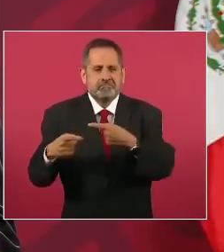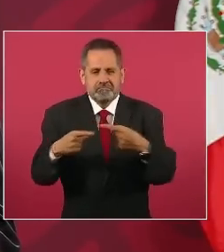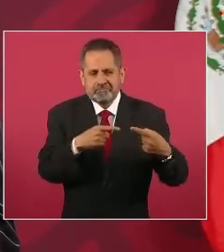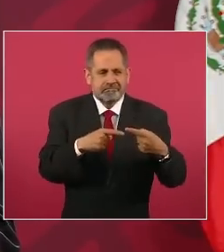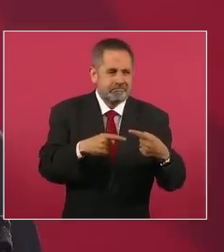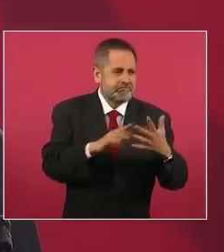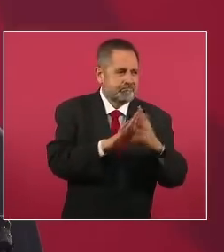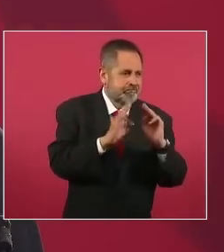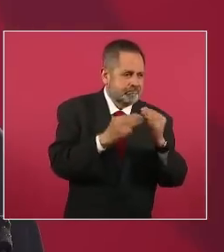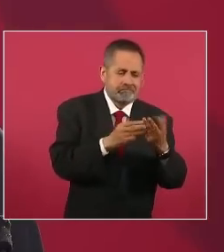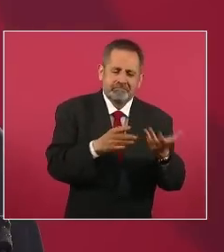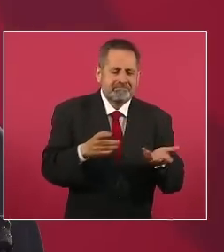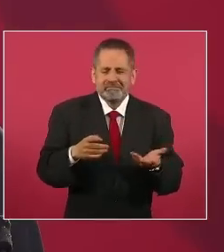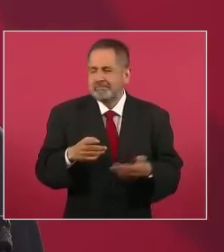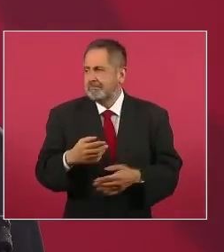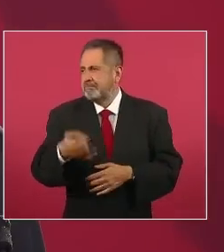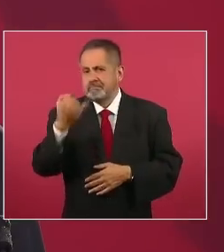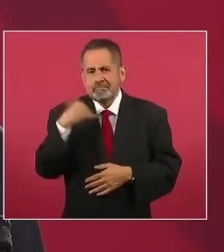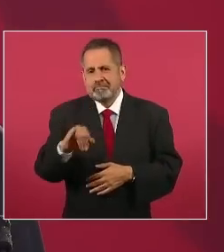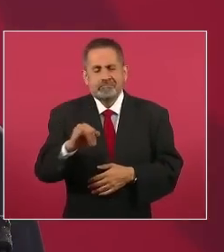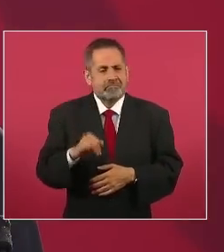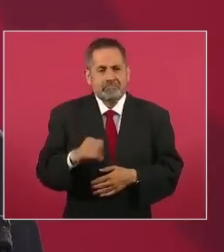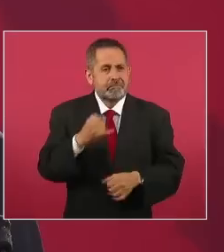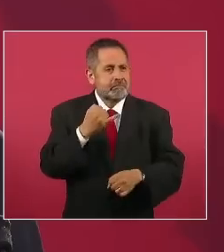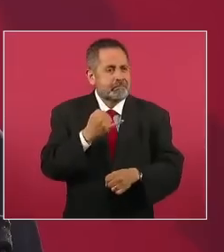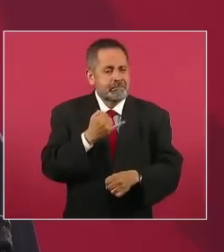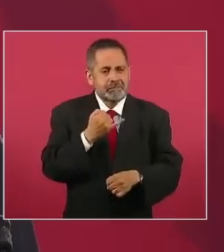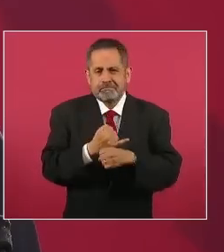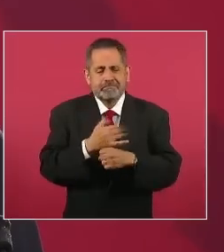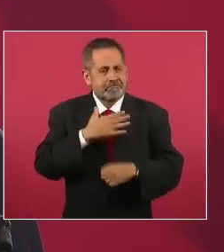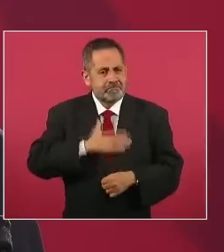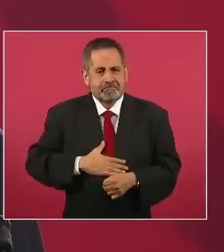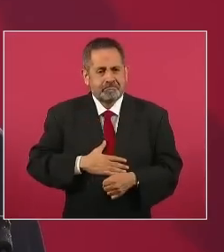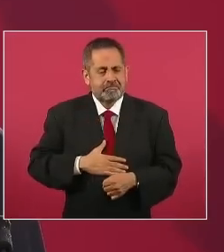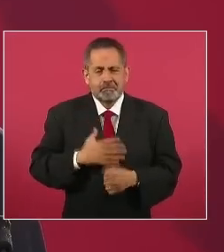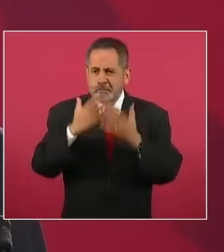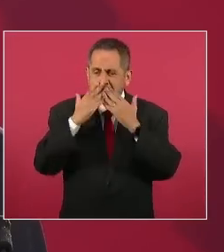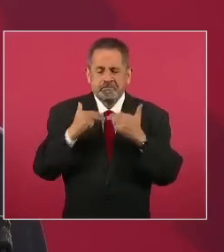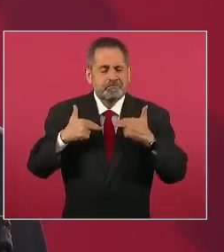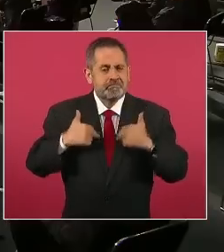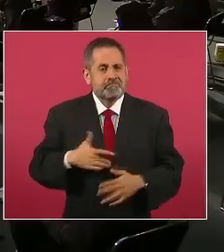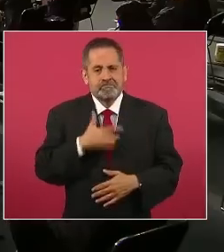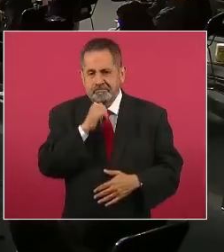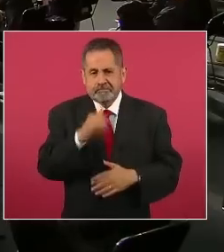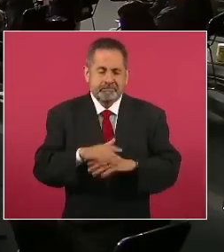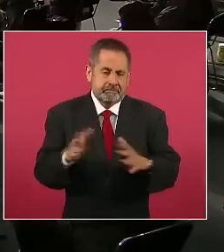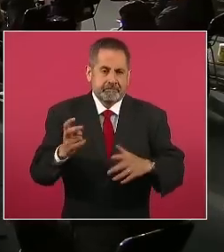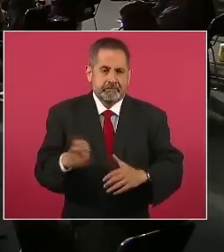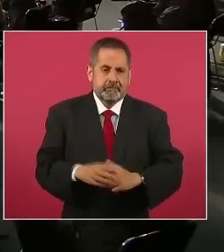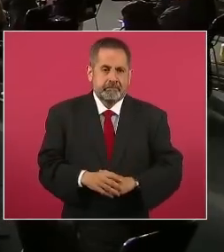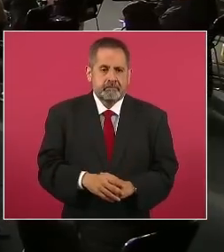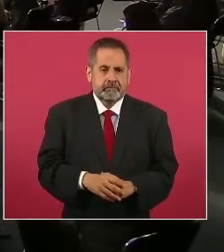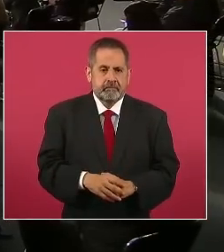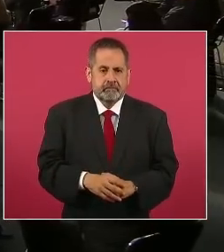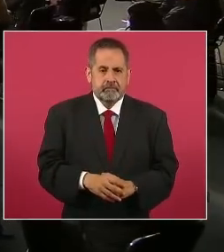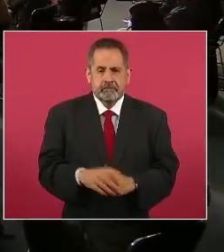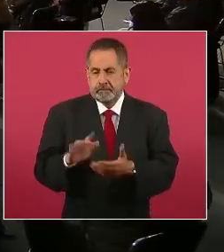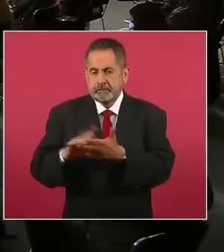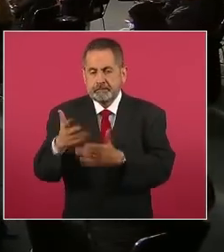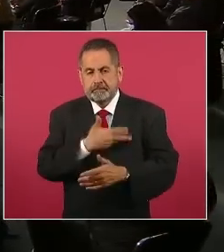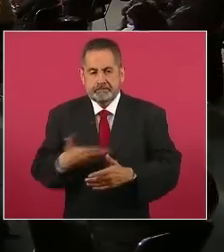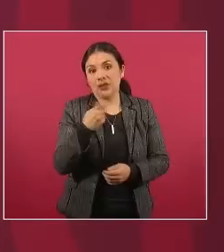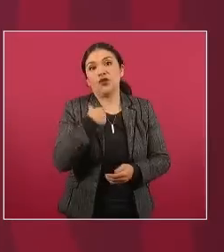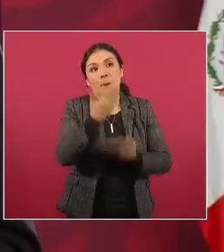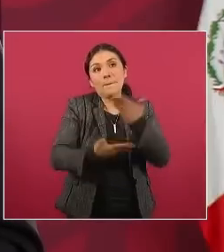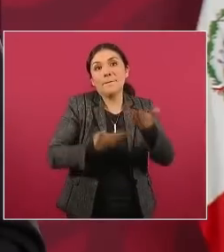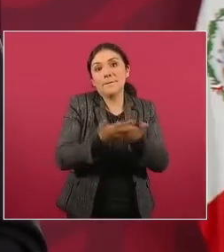pertenecer al cuerpo de sicarios de un gobierno es de lo más bajo que hay en